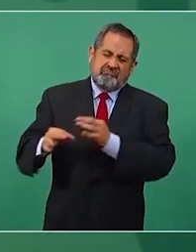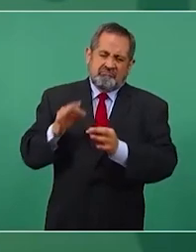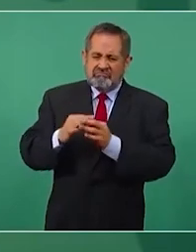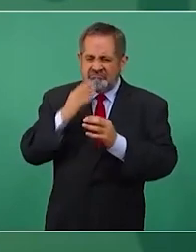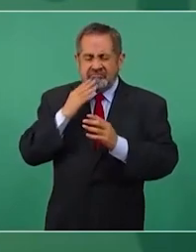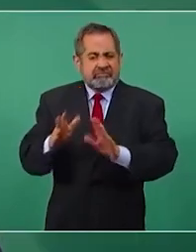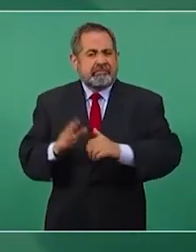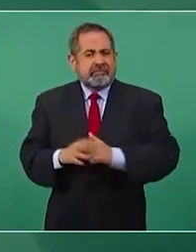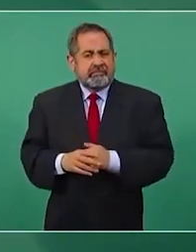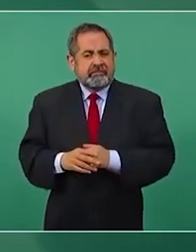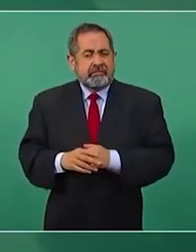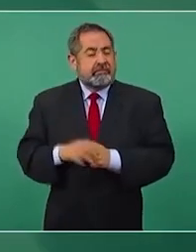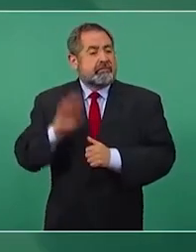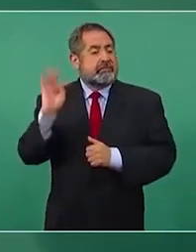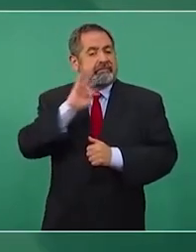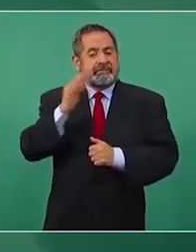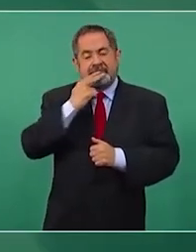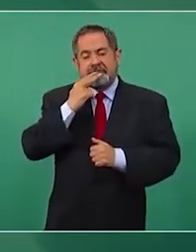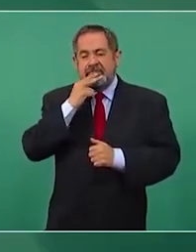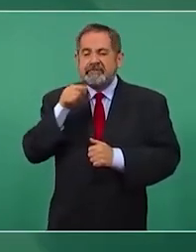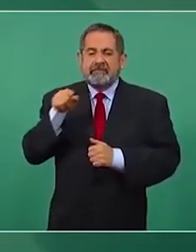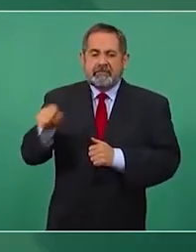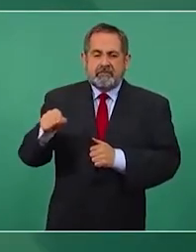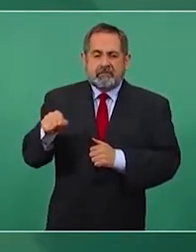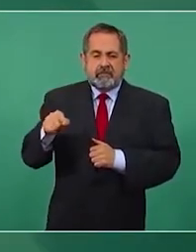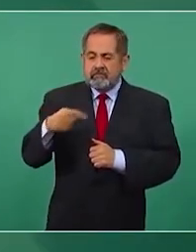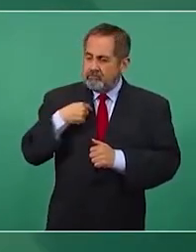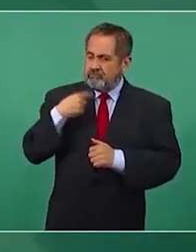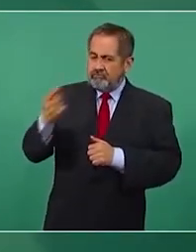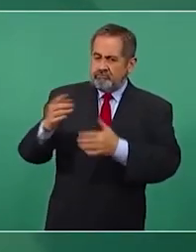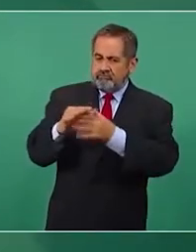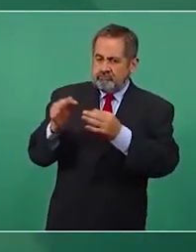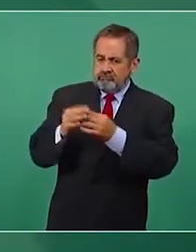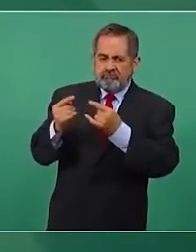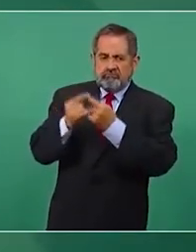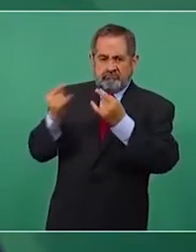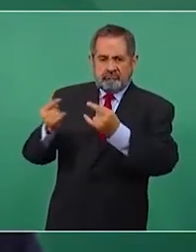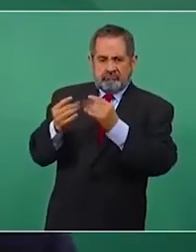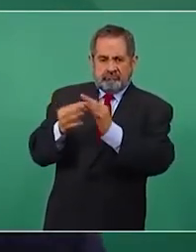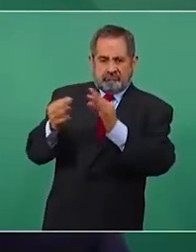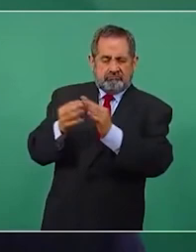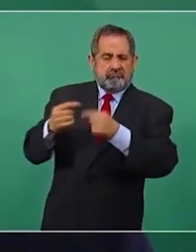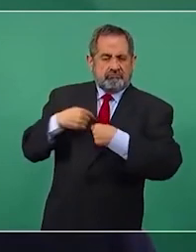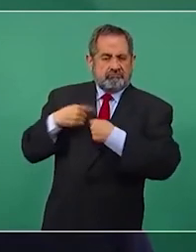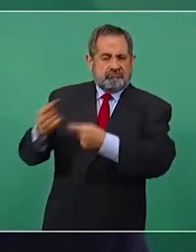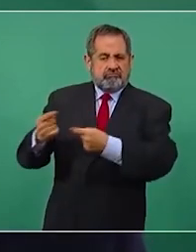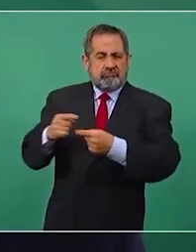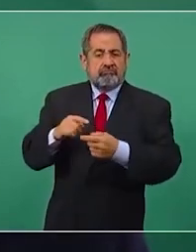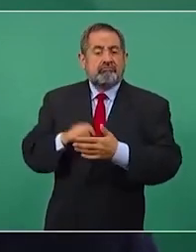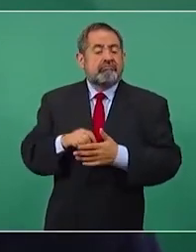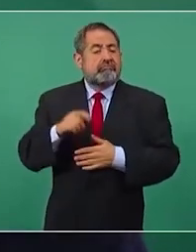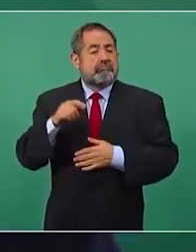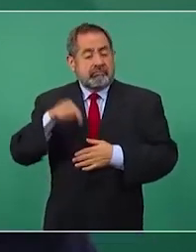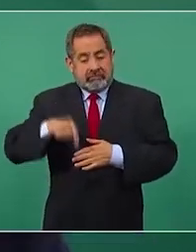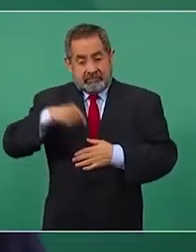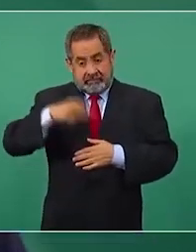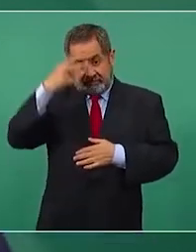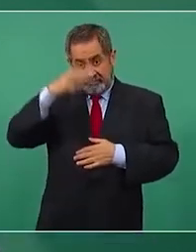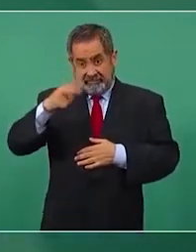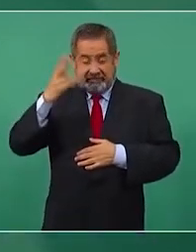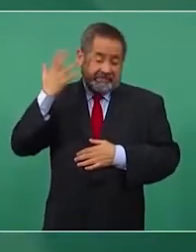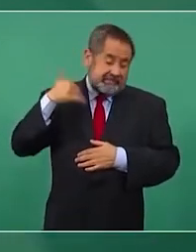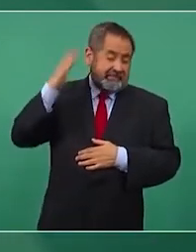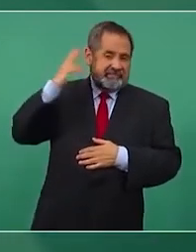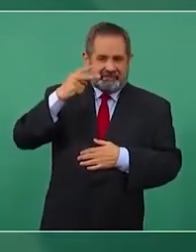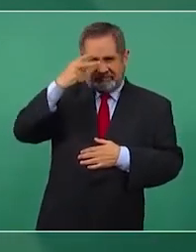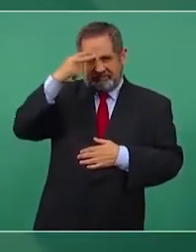Y a lo mejor te va a servir el que yo te cuente que el mejor presidente de México